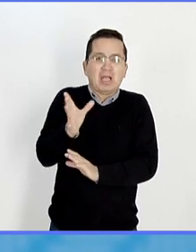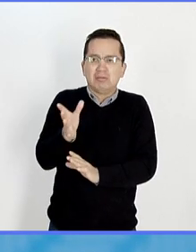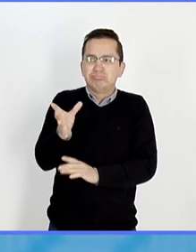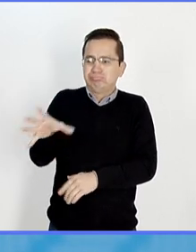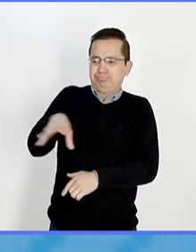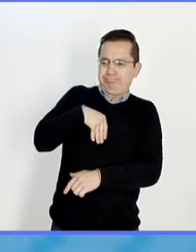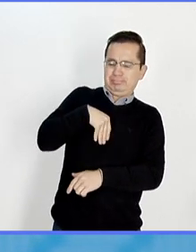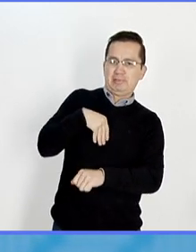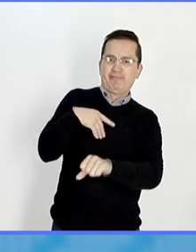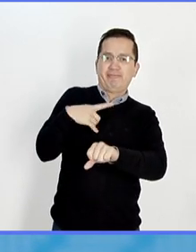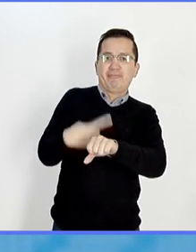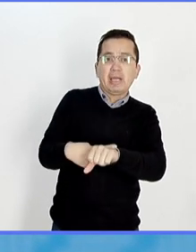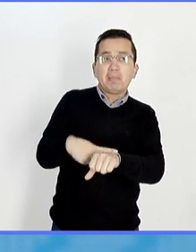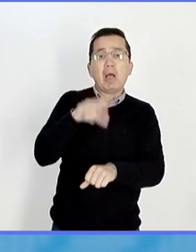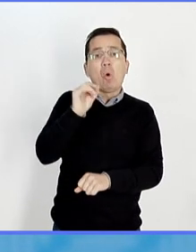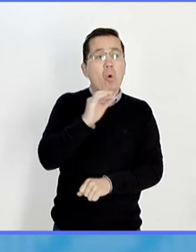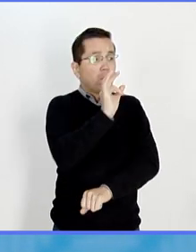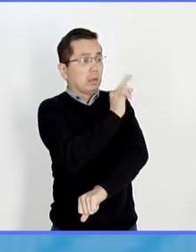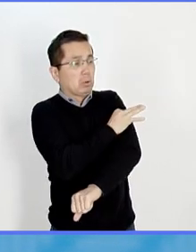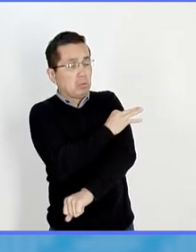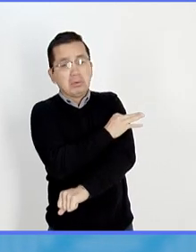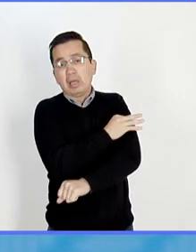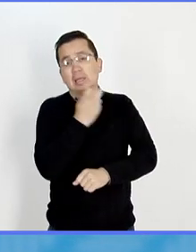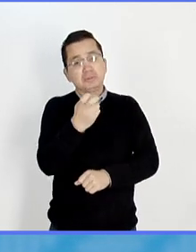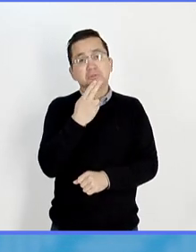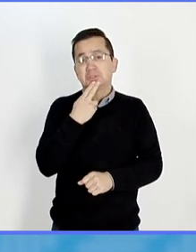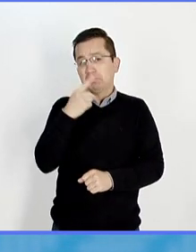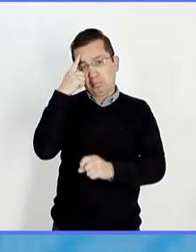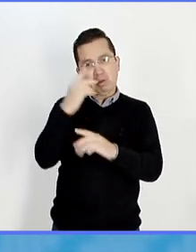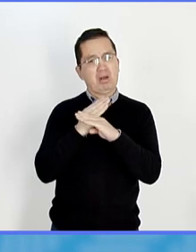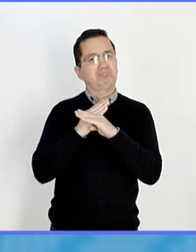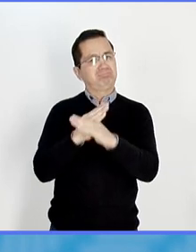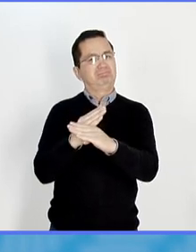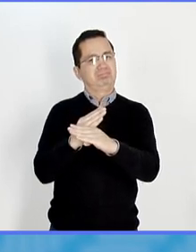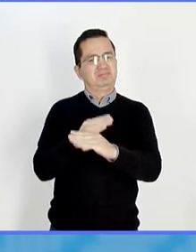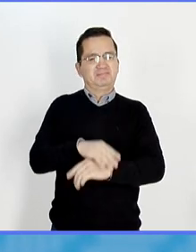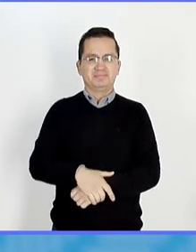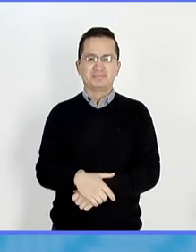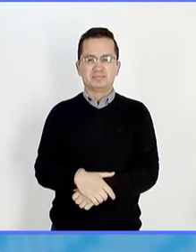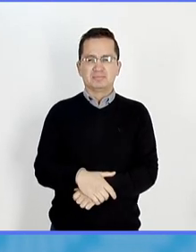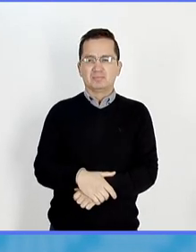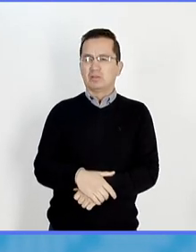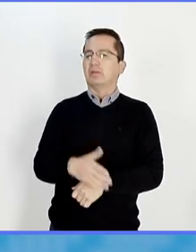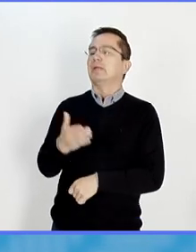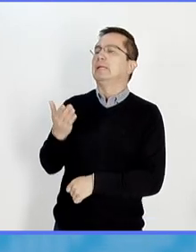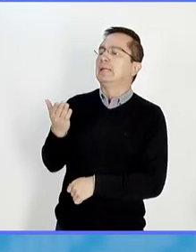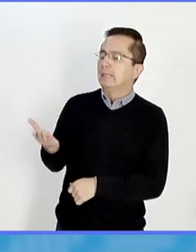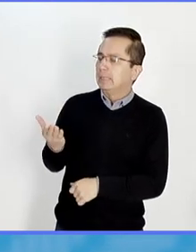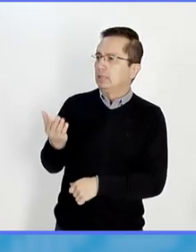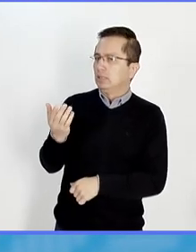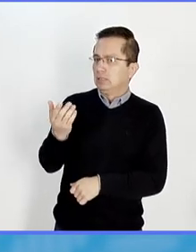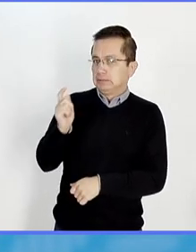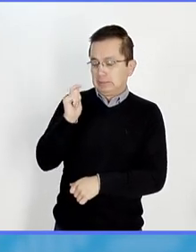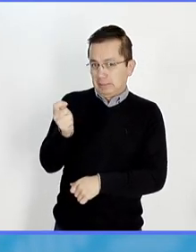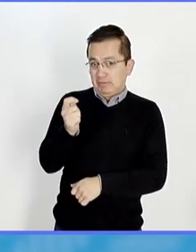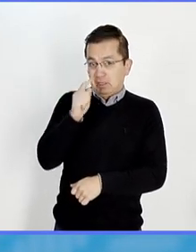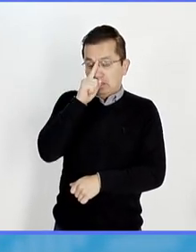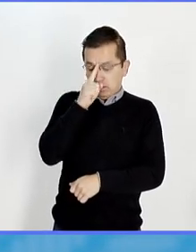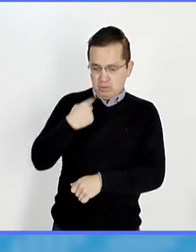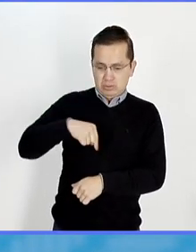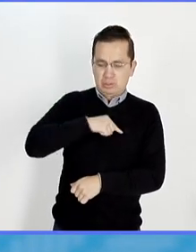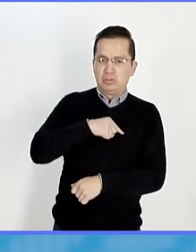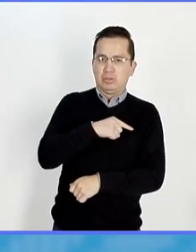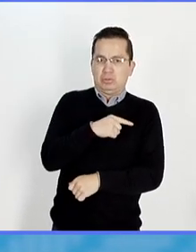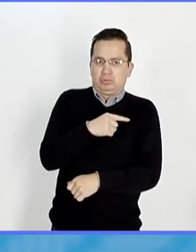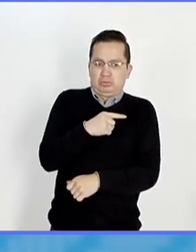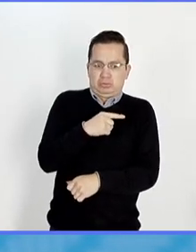enfermedad al virus nos está protegiendo bastante. Muy bien. Entonces, doctor, en lo que debemos poner atención o quizá lo que nos permite